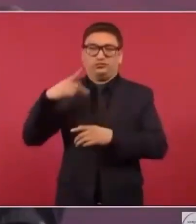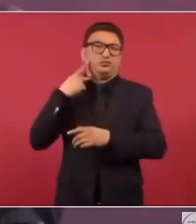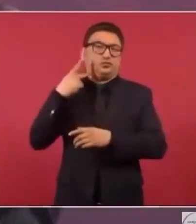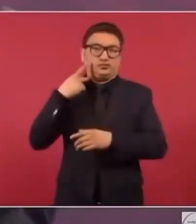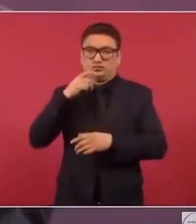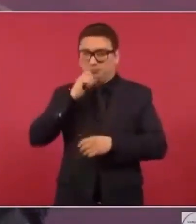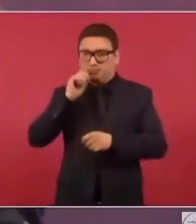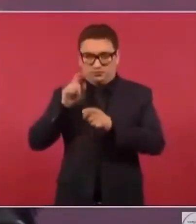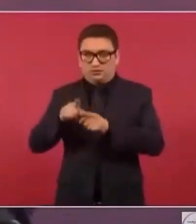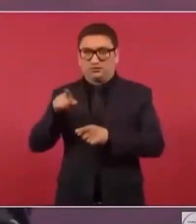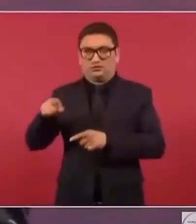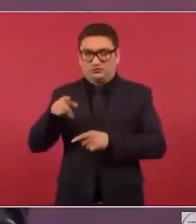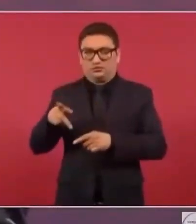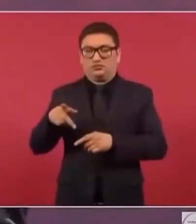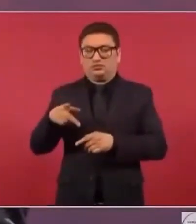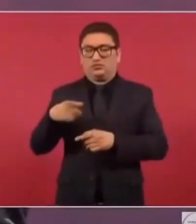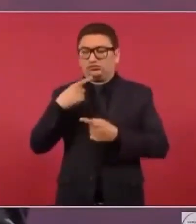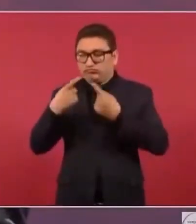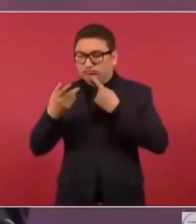pertenece.